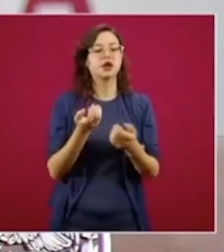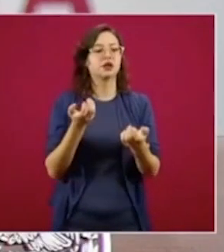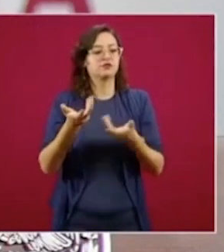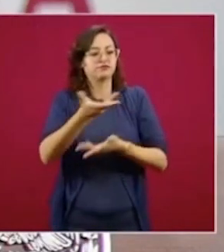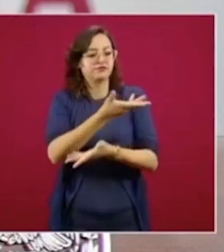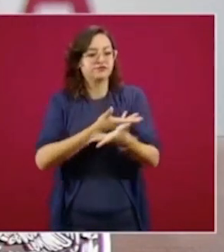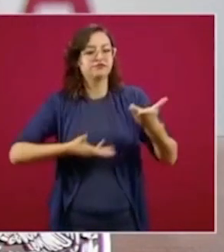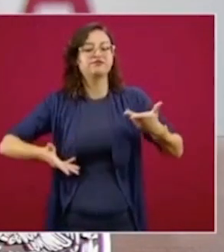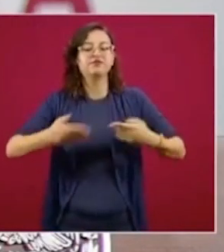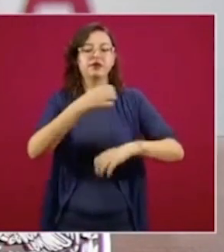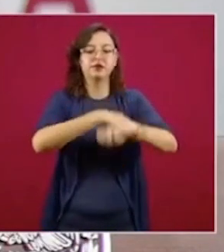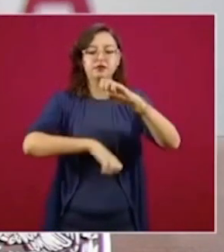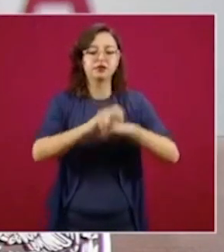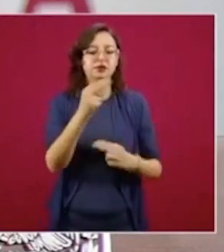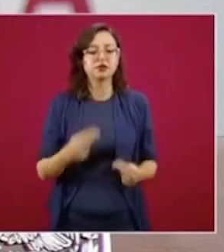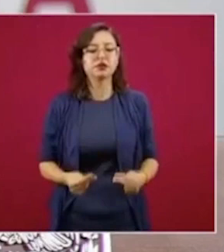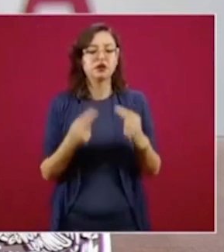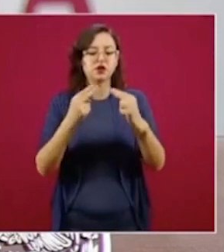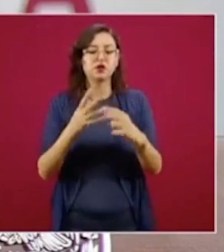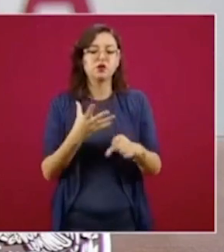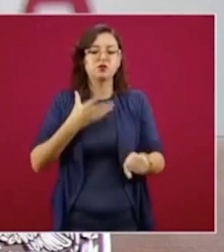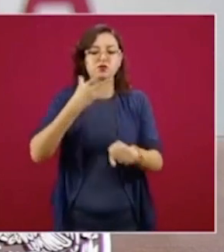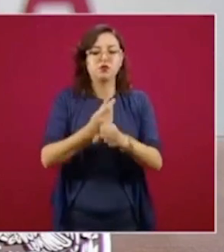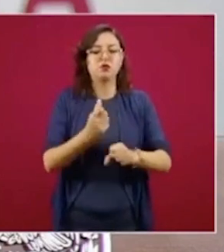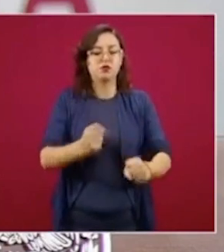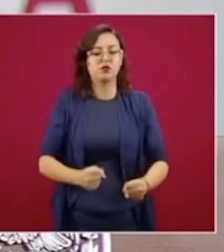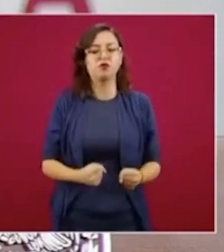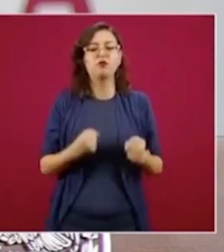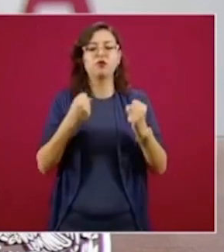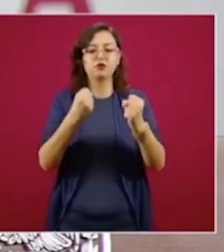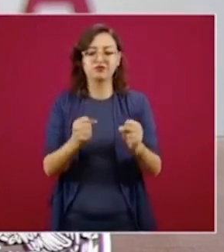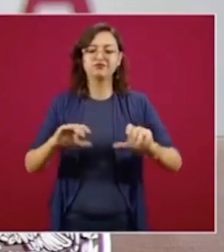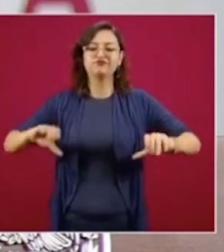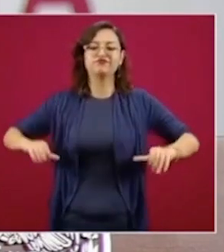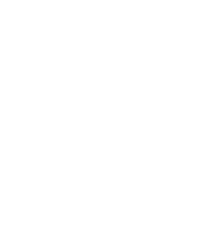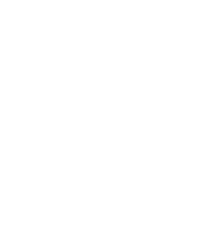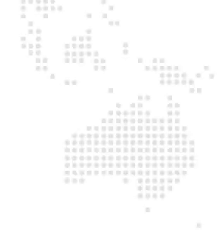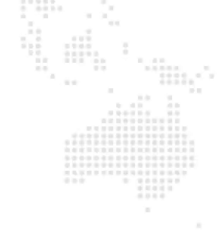empresas y negocios. Se está generando así comunidad.